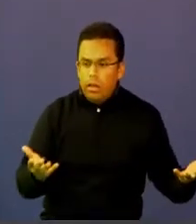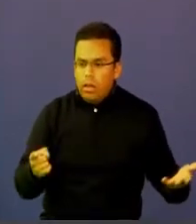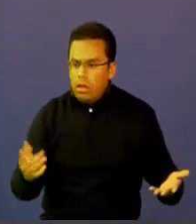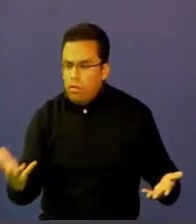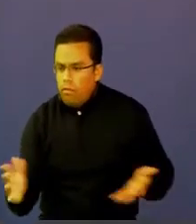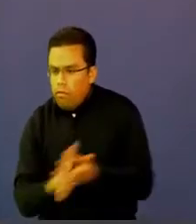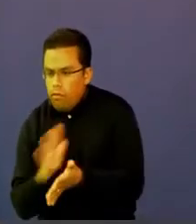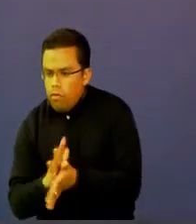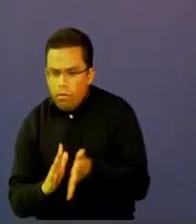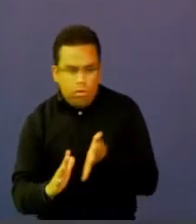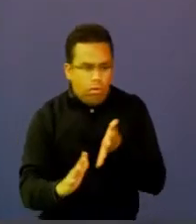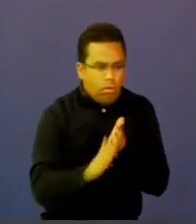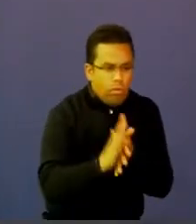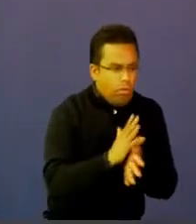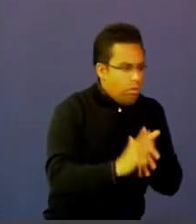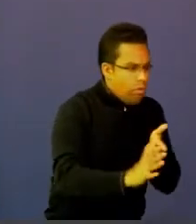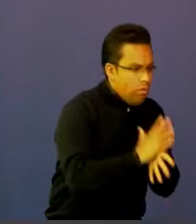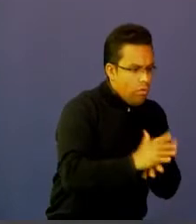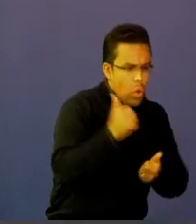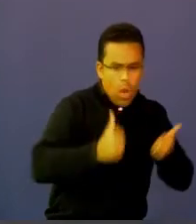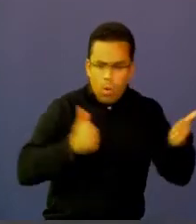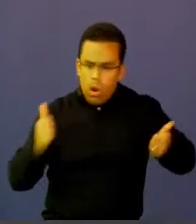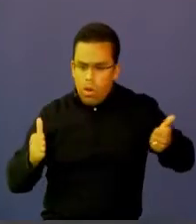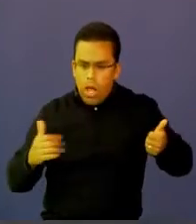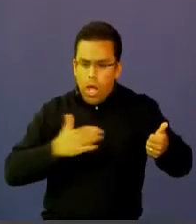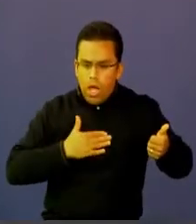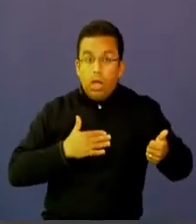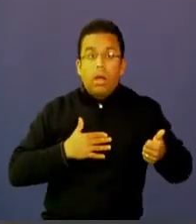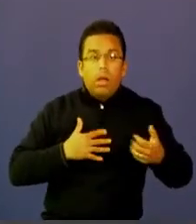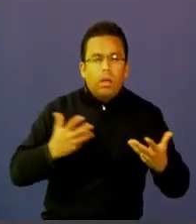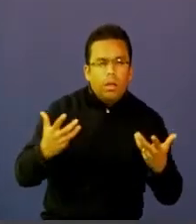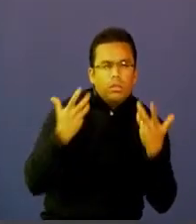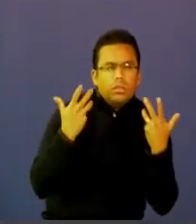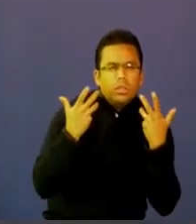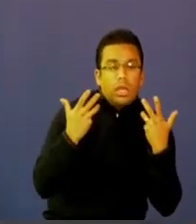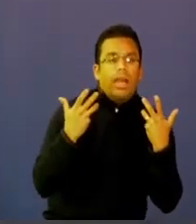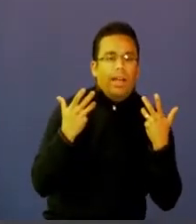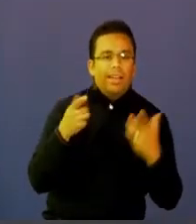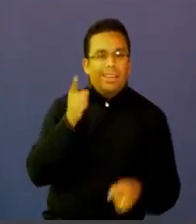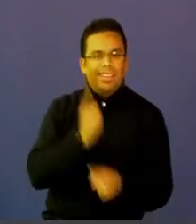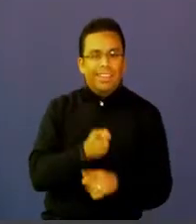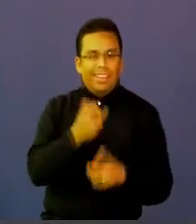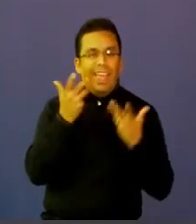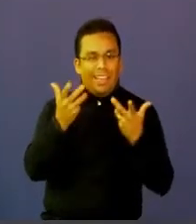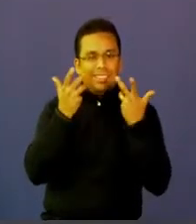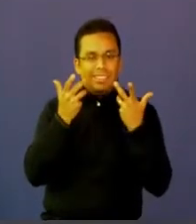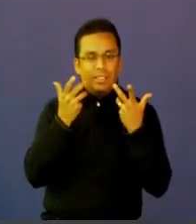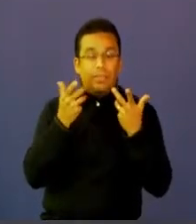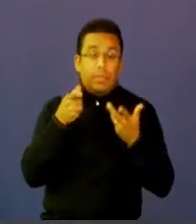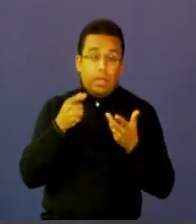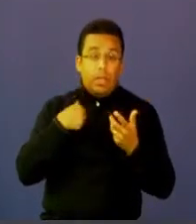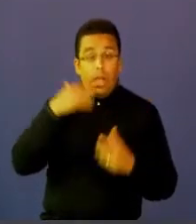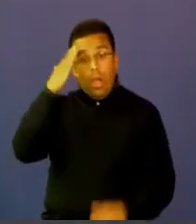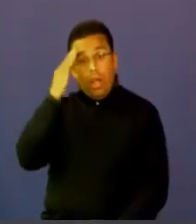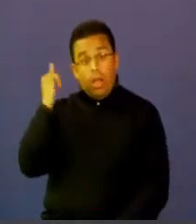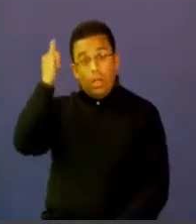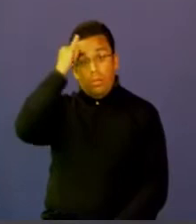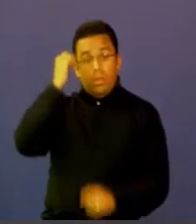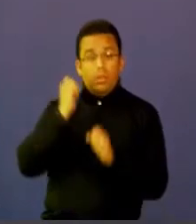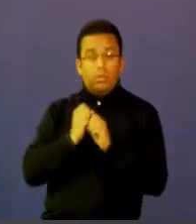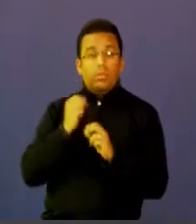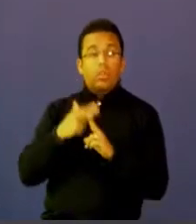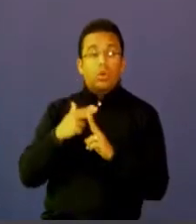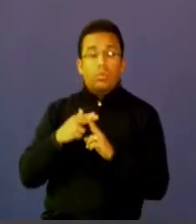información, el mejor conocimiento, y adelantar un proceso que nosotros hemos llamado, que la academia ha llamado la curaduría de